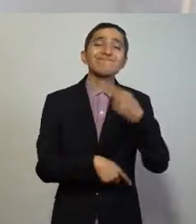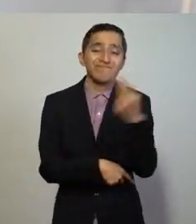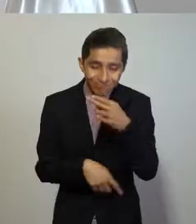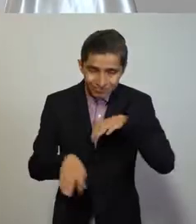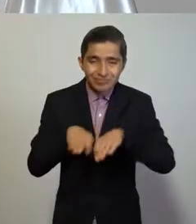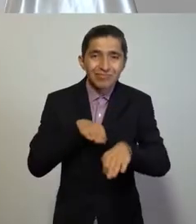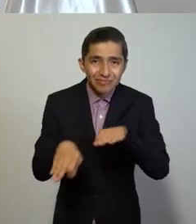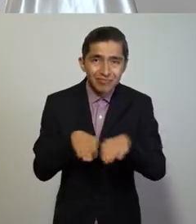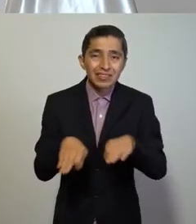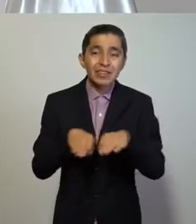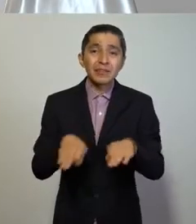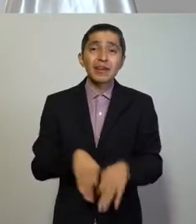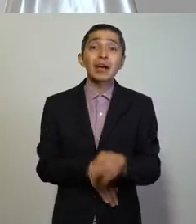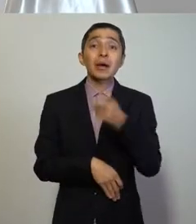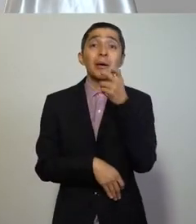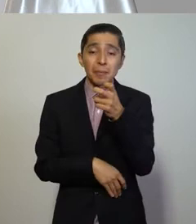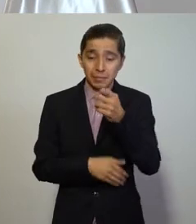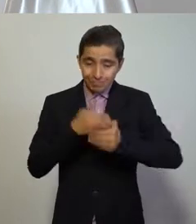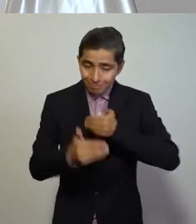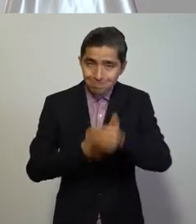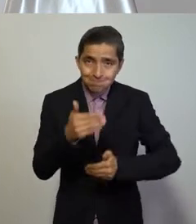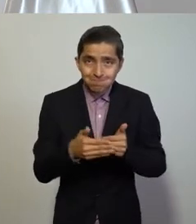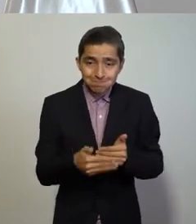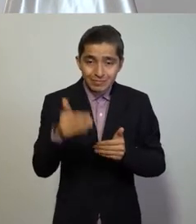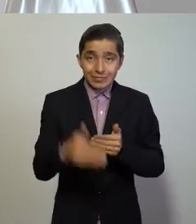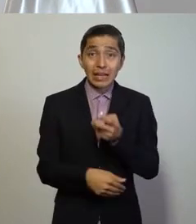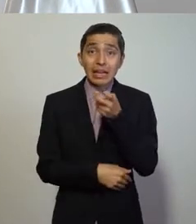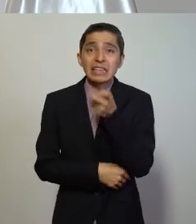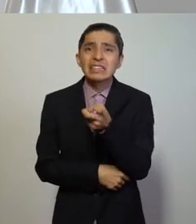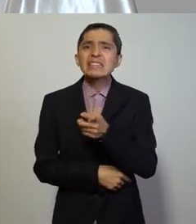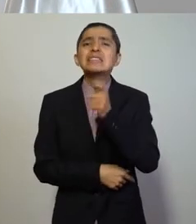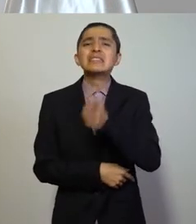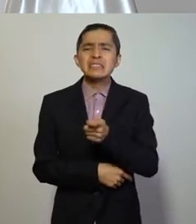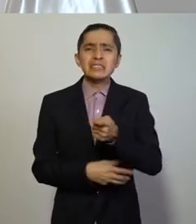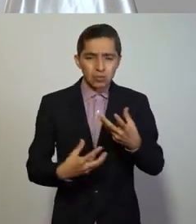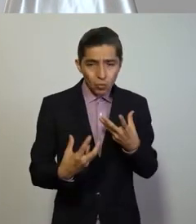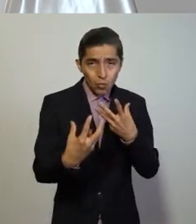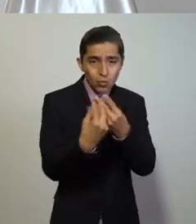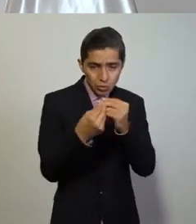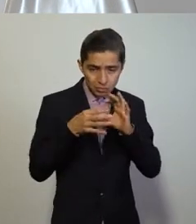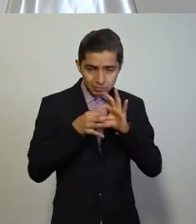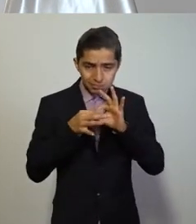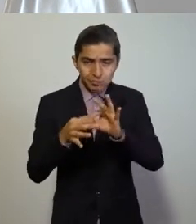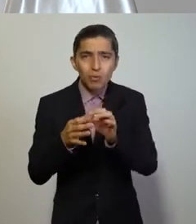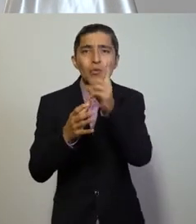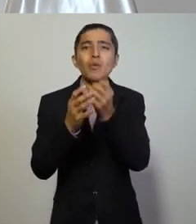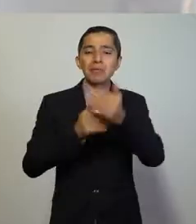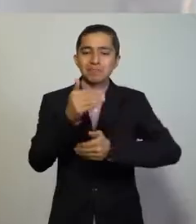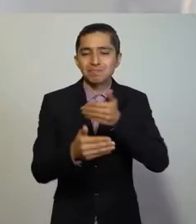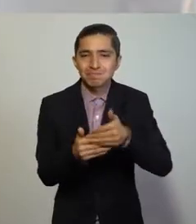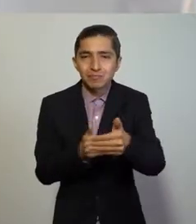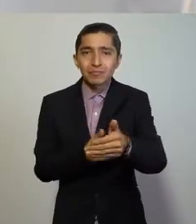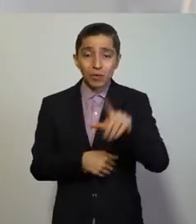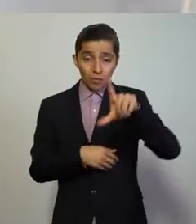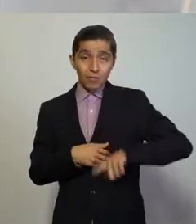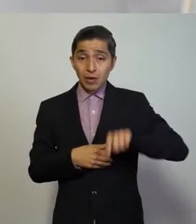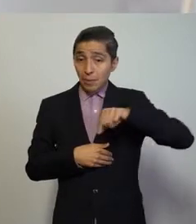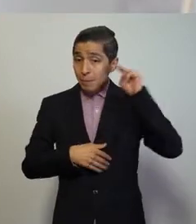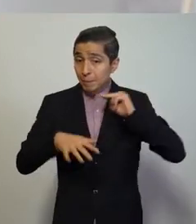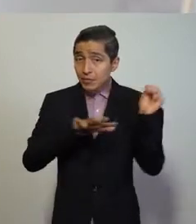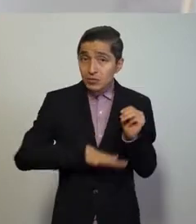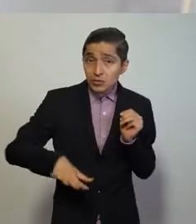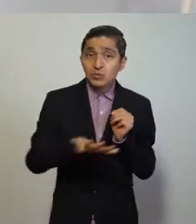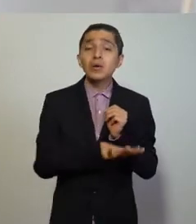por tanto, es momento de avanzar en este sentido y caminar juntos hacia una nueva etapa, que en el gobierno de